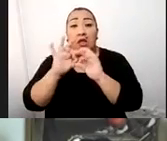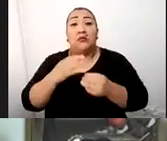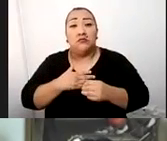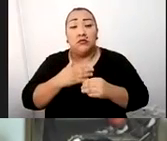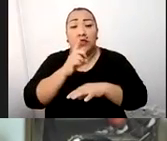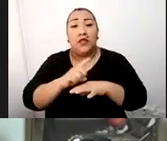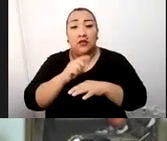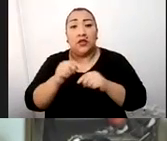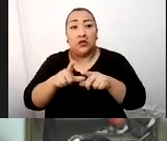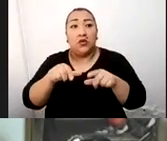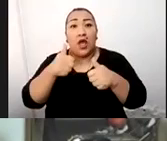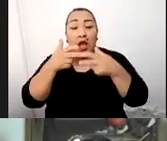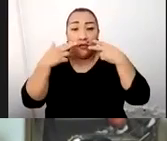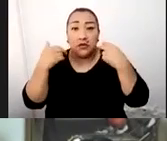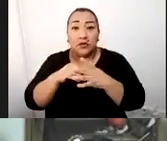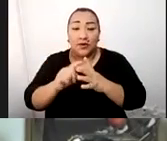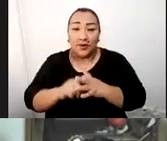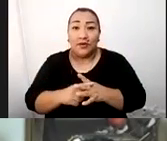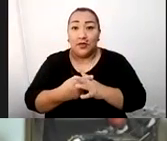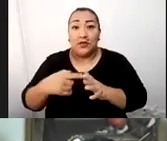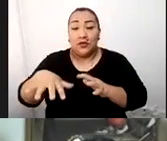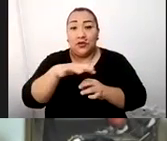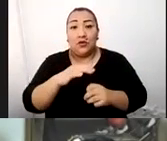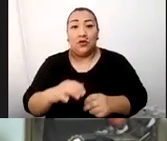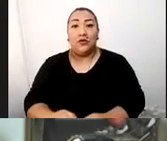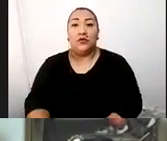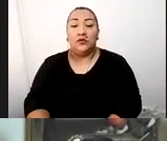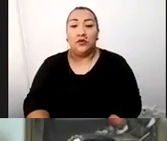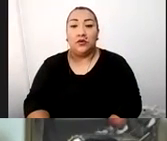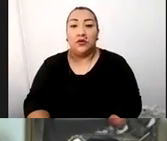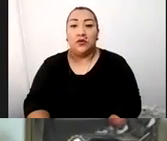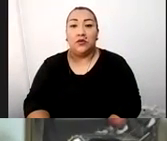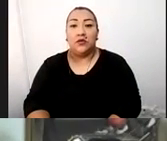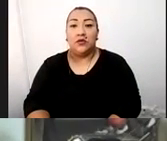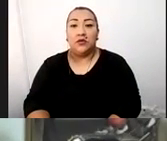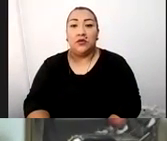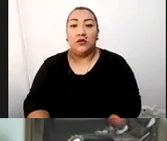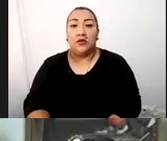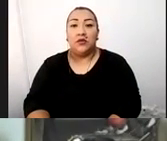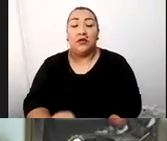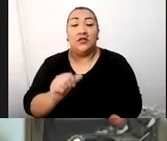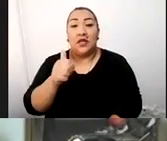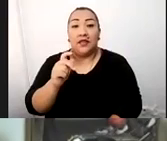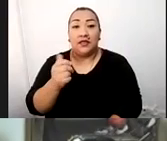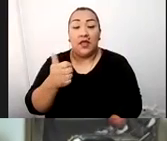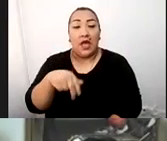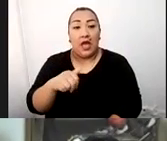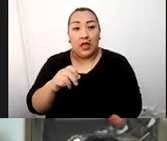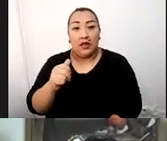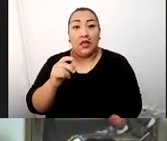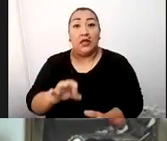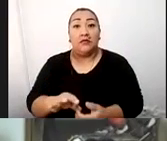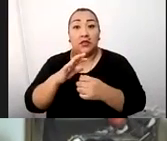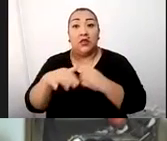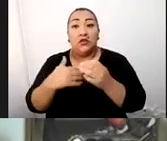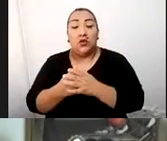destino amazónico, que comienza básicamente en Santa Teresa, Santa Ana, Echarate, y llegamos hasta Negantón. En Echarate tenemos